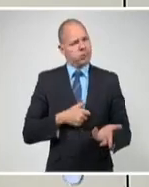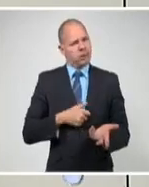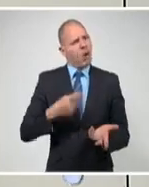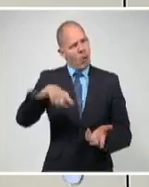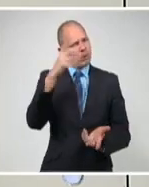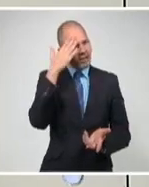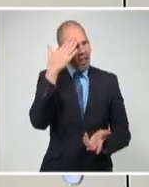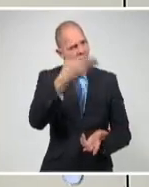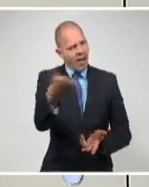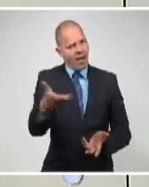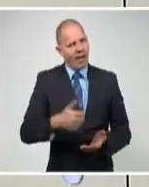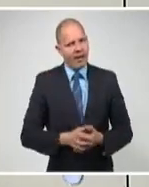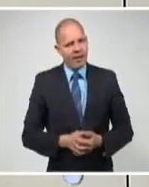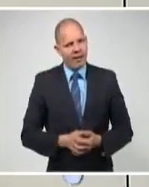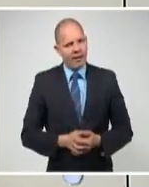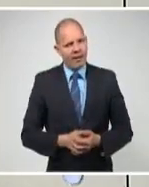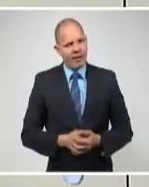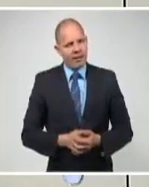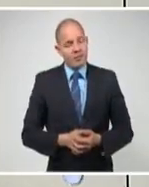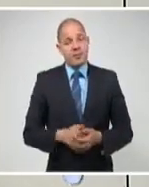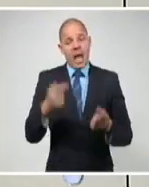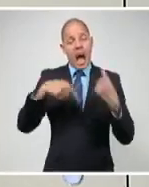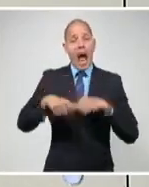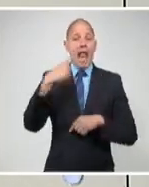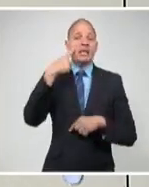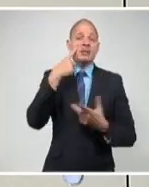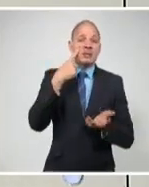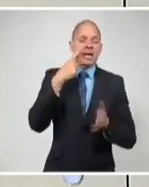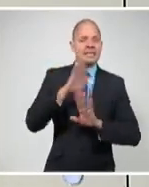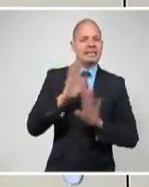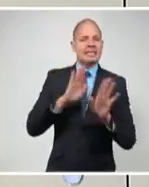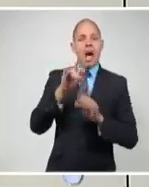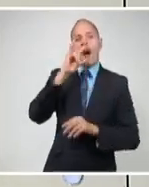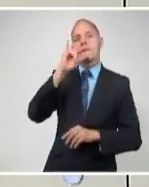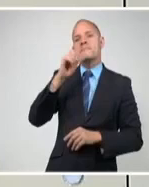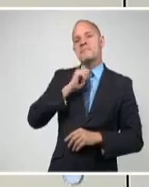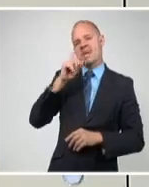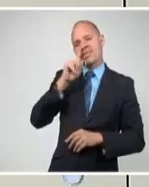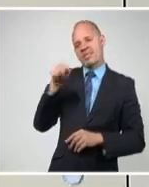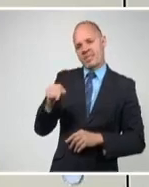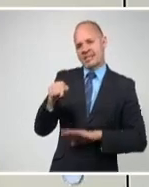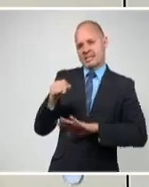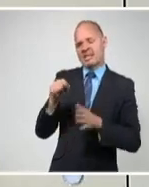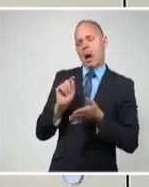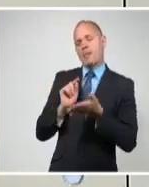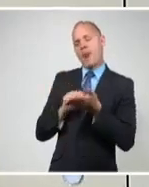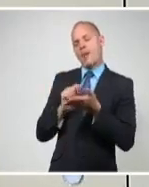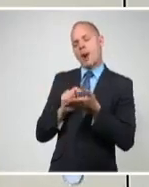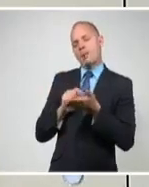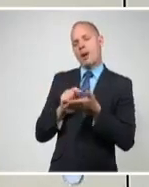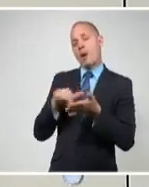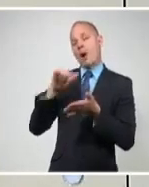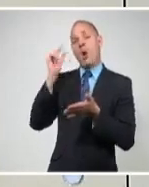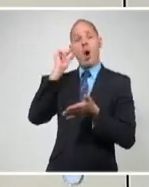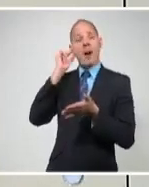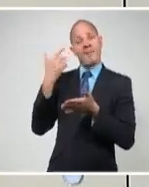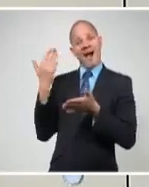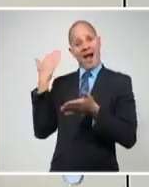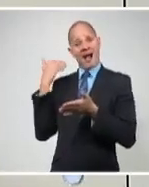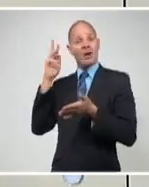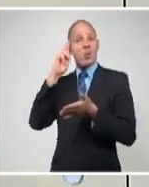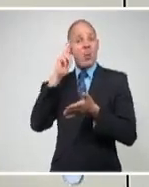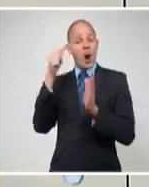vidas. La ruta está trazada en la directiva presidencial firmada por el expresidente Obama y los 22 acuerdos firmados entonces